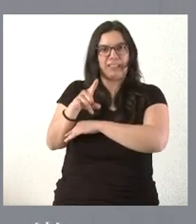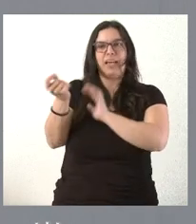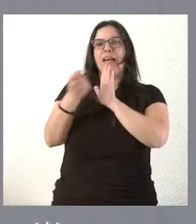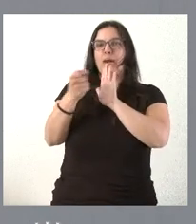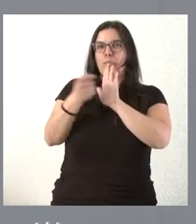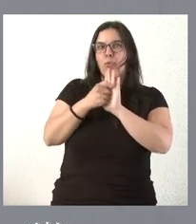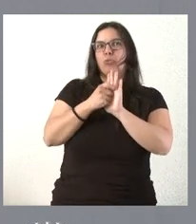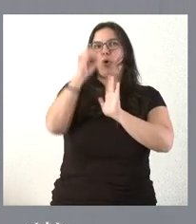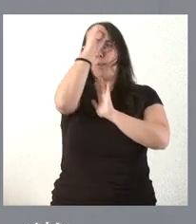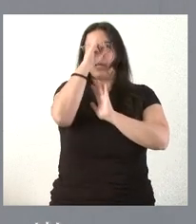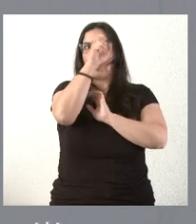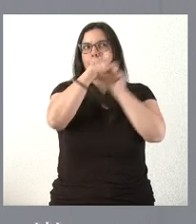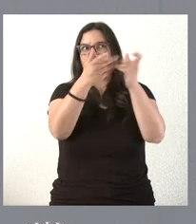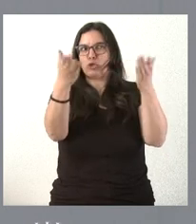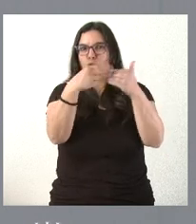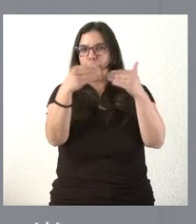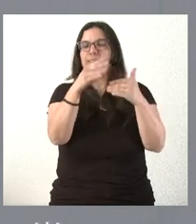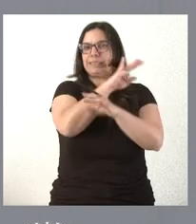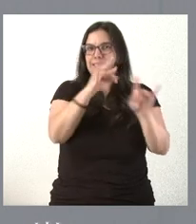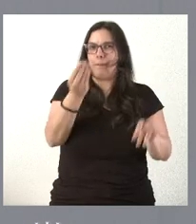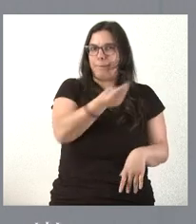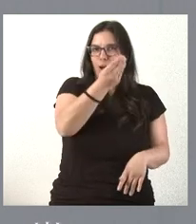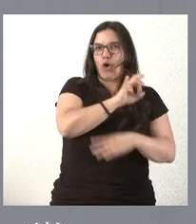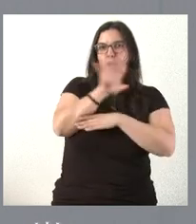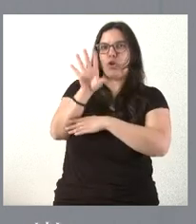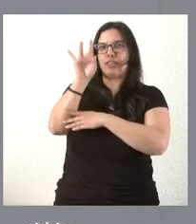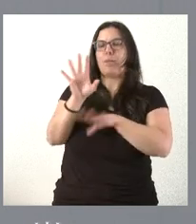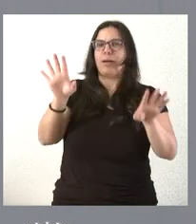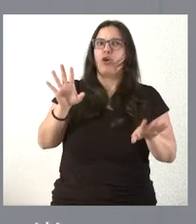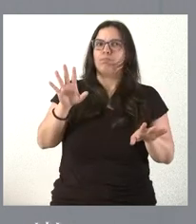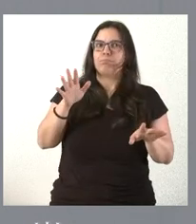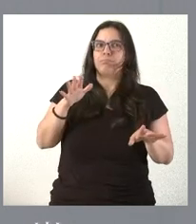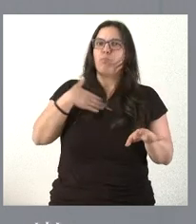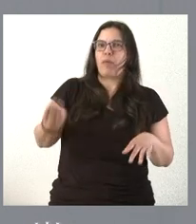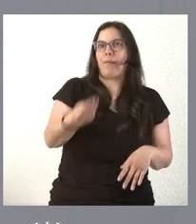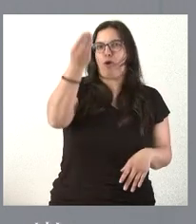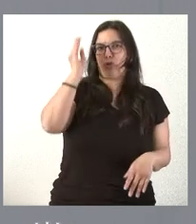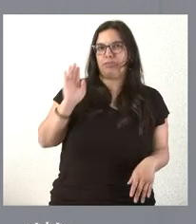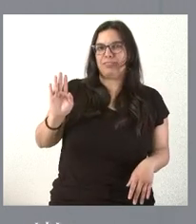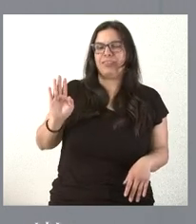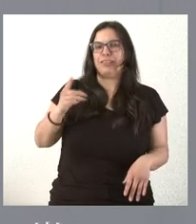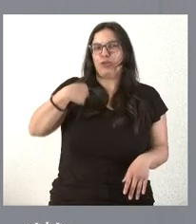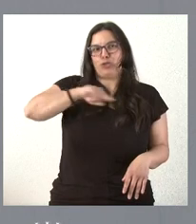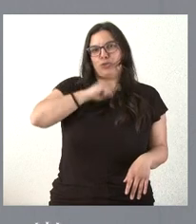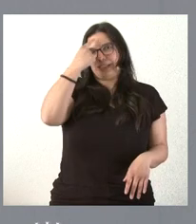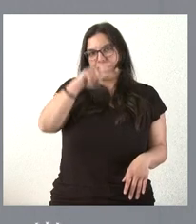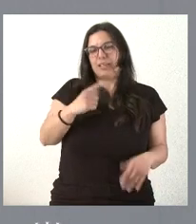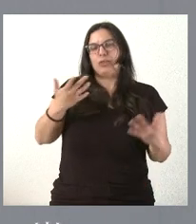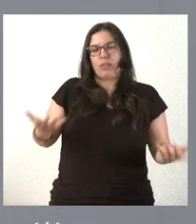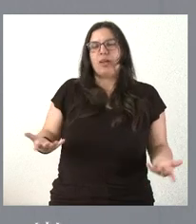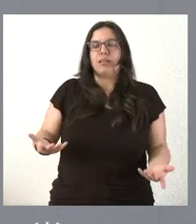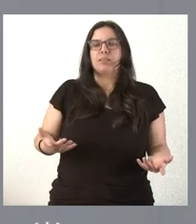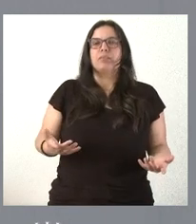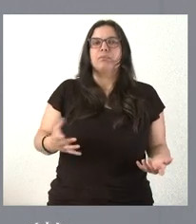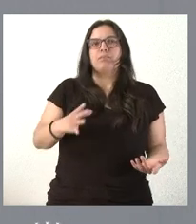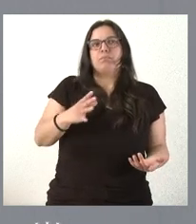sanitario que otras comunidades autónomas, pero es verdad que hay un ámbito y un campo de mejora y somos conocedores de ellos y, por tanto, en ese sentido es en lo que